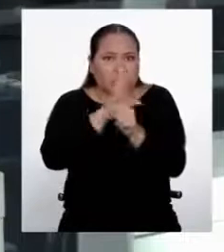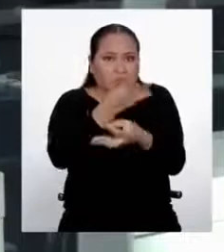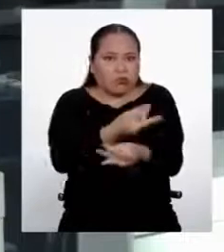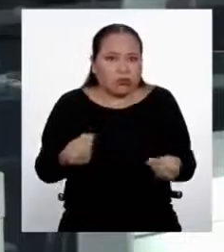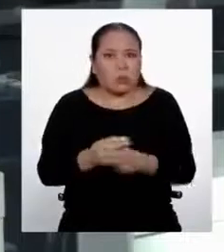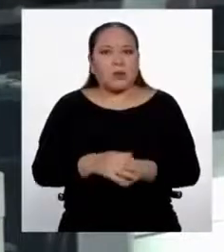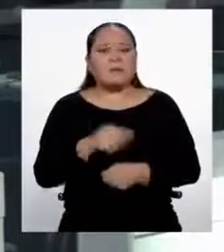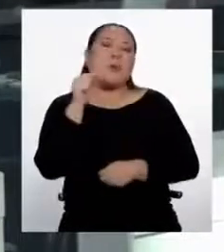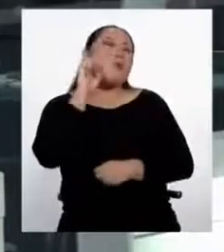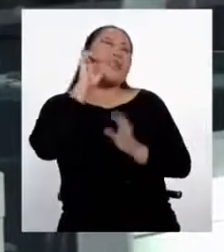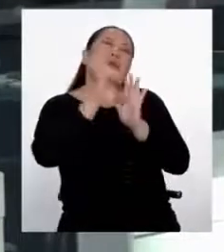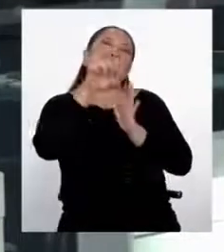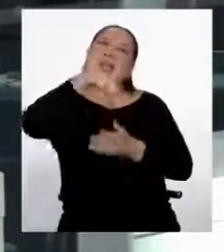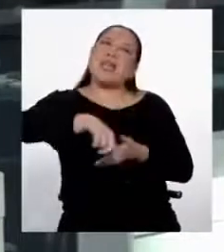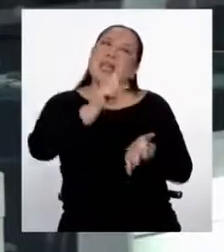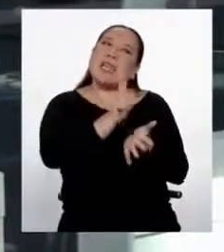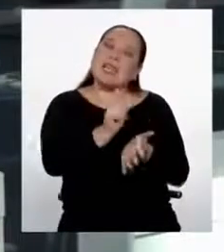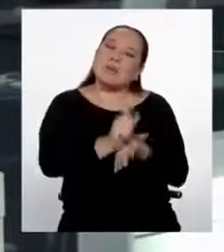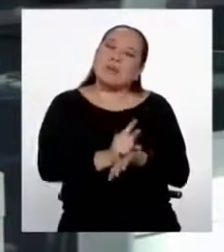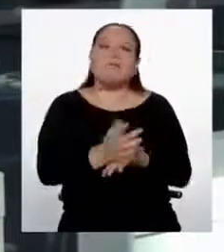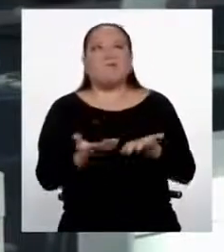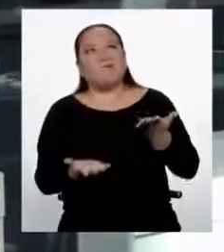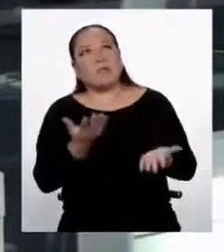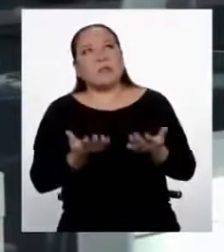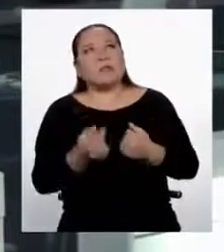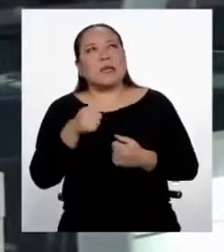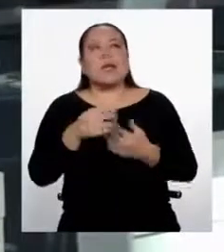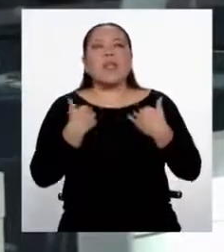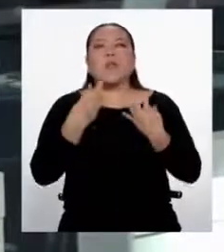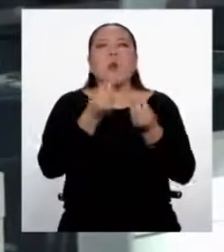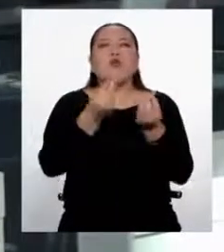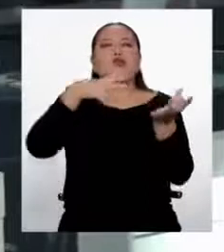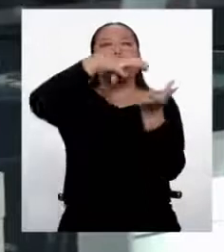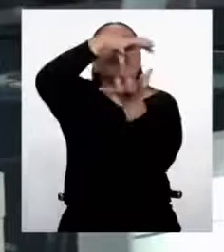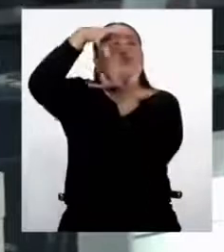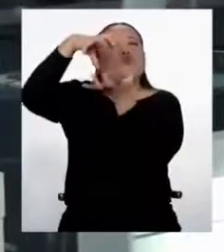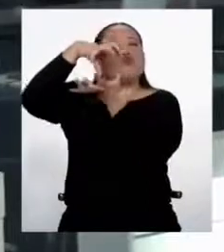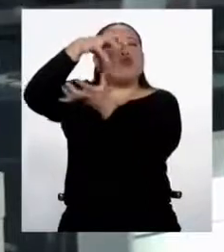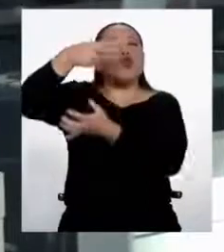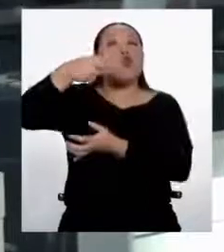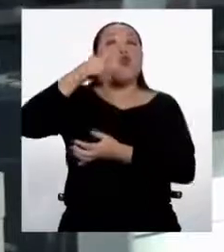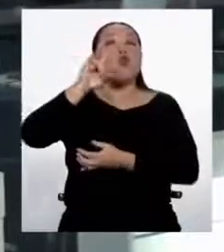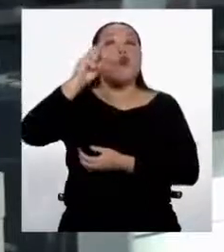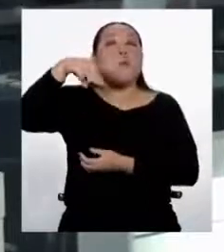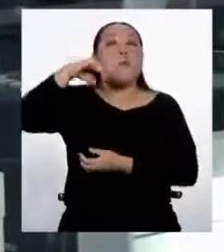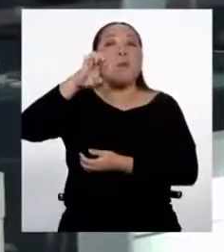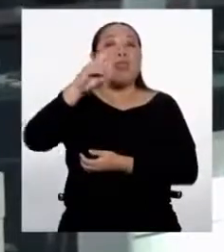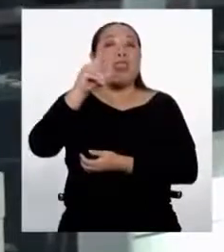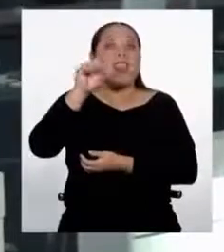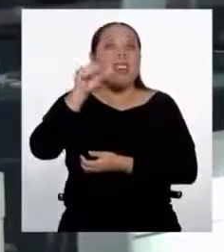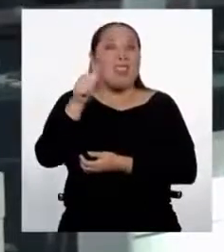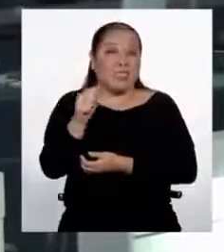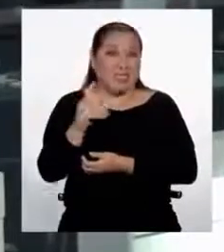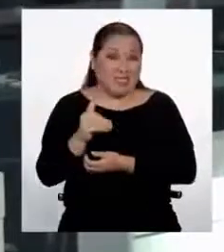temperatura, al menos en Lima por ejemplo, es que nosotros tenemos muchísima humedad. La humedad básicamente lo que está haciendo es que mantiene al